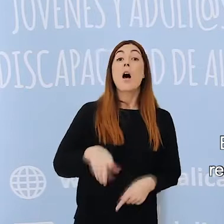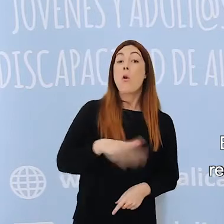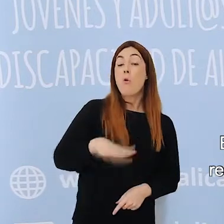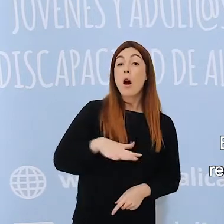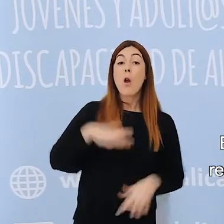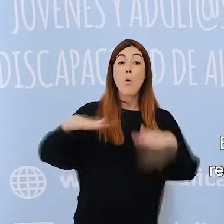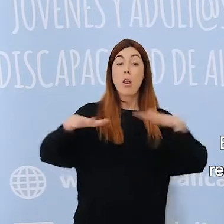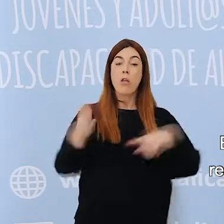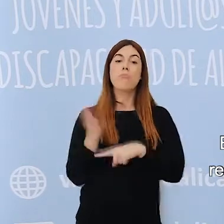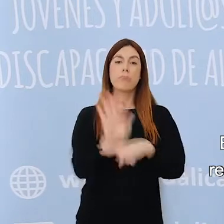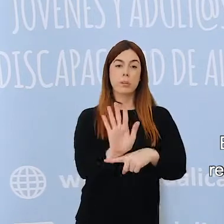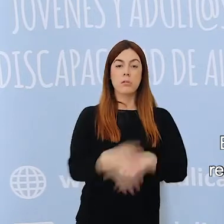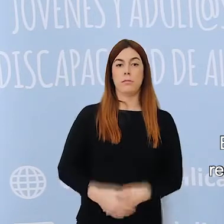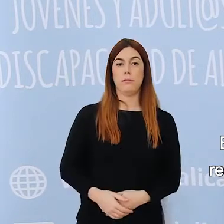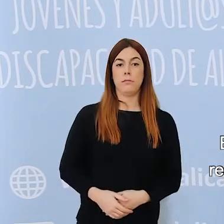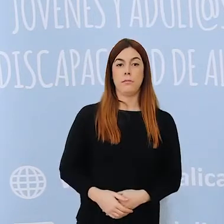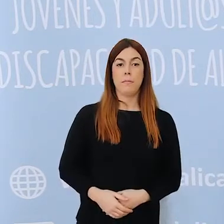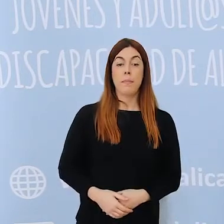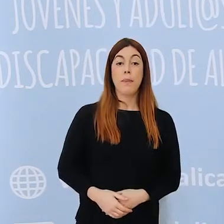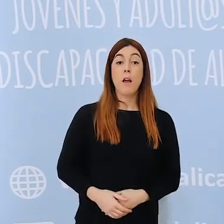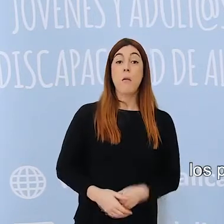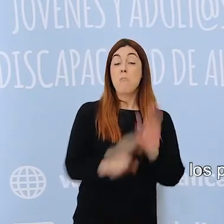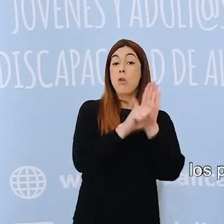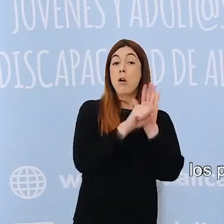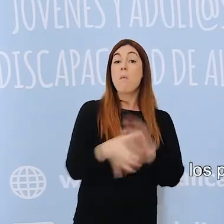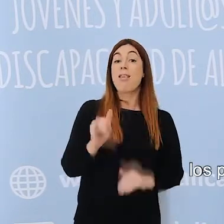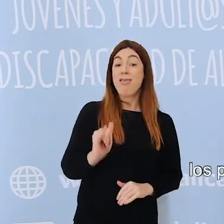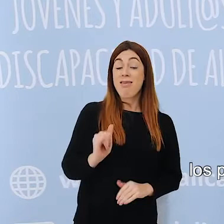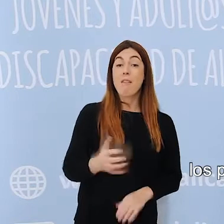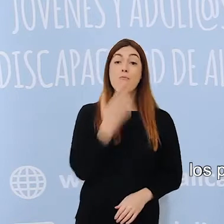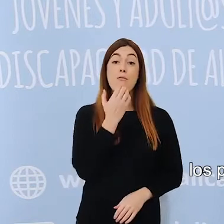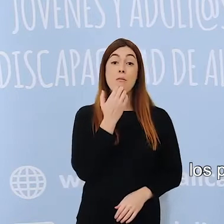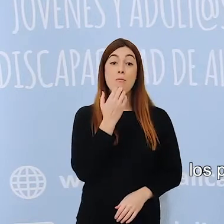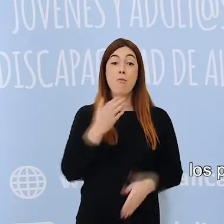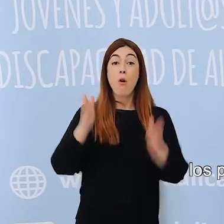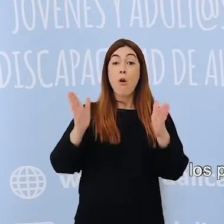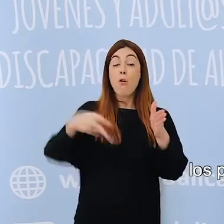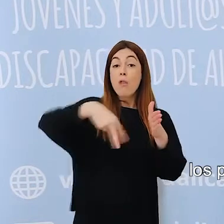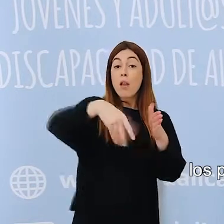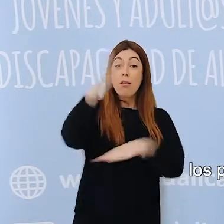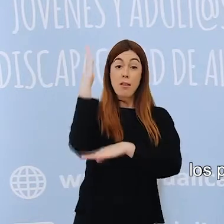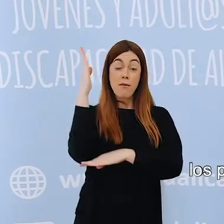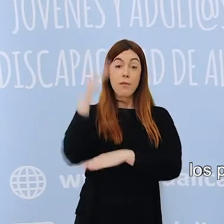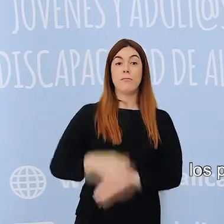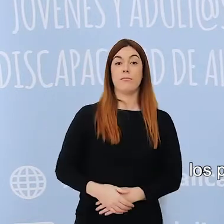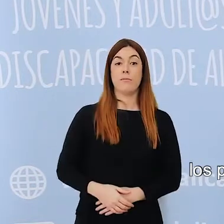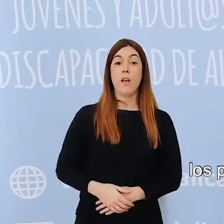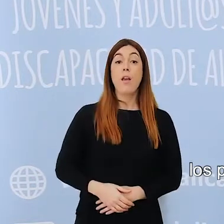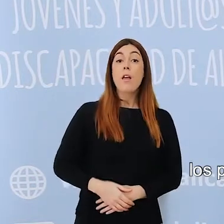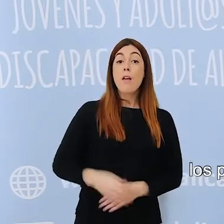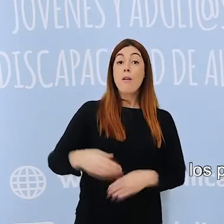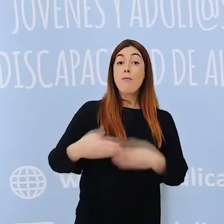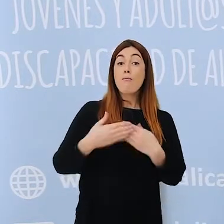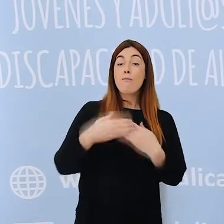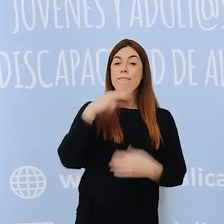objeto, a un lugar o a una acción. Claros ejemplos de estos símbolos los podemos encontrar en las señales de